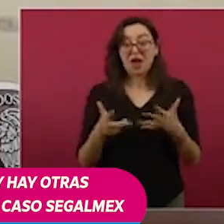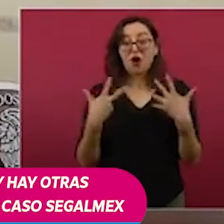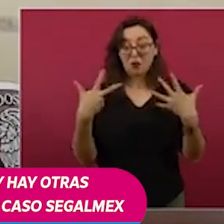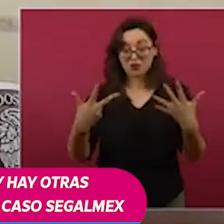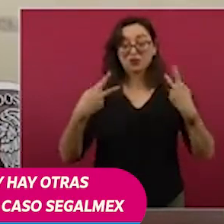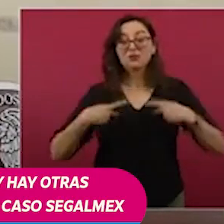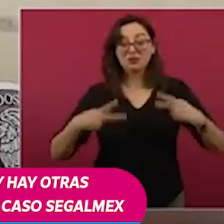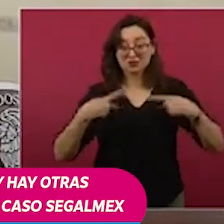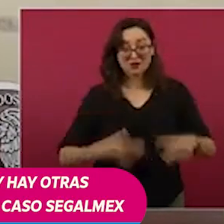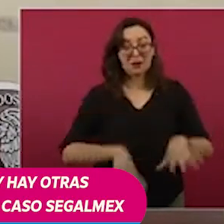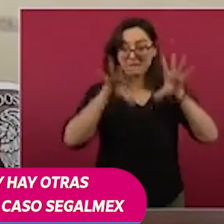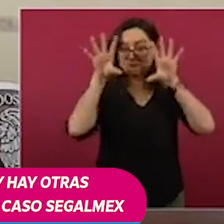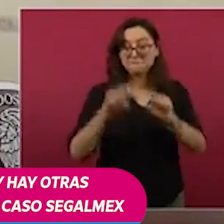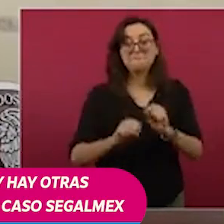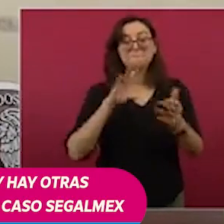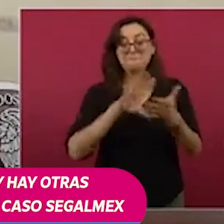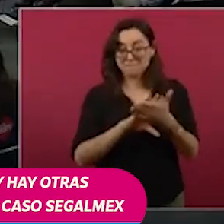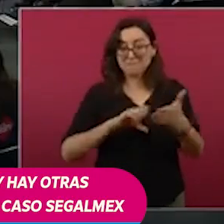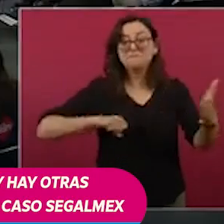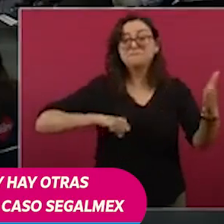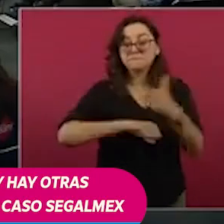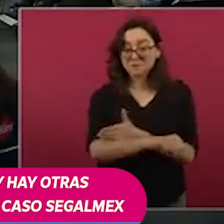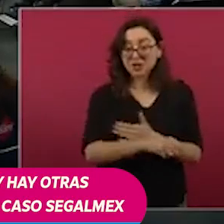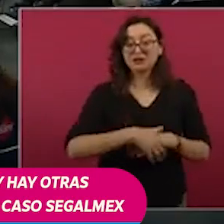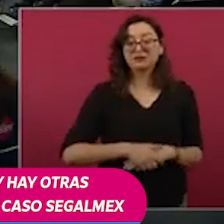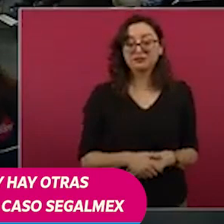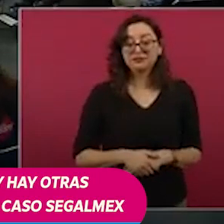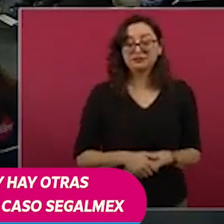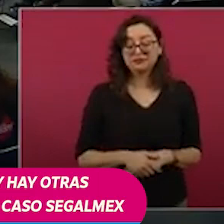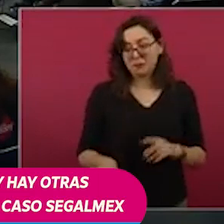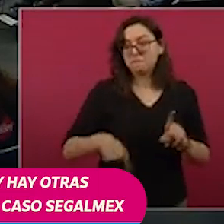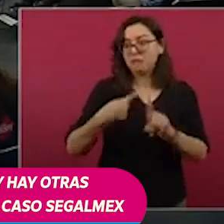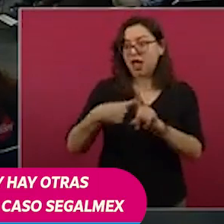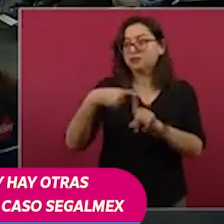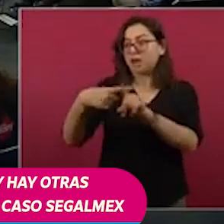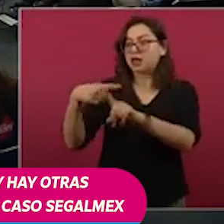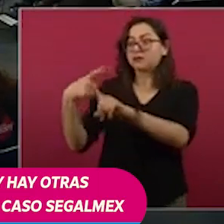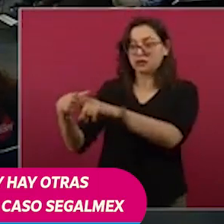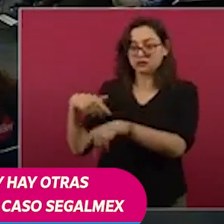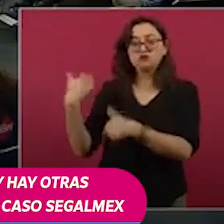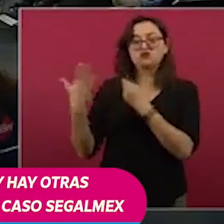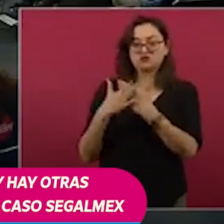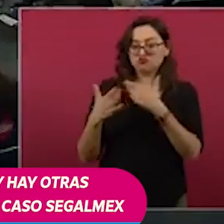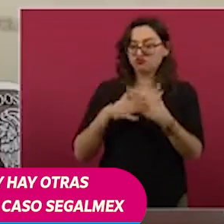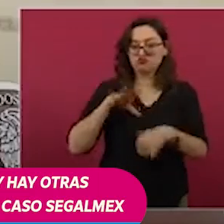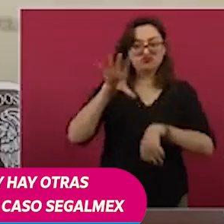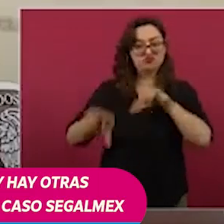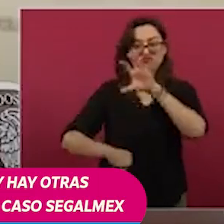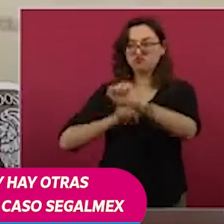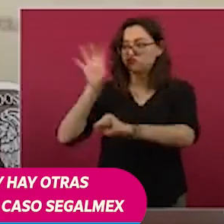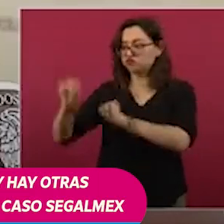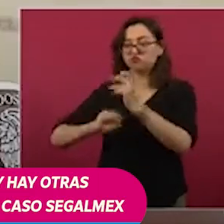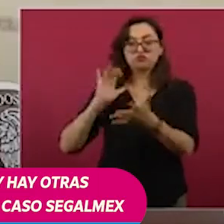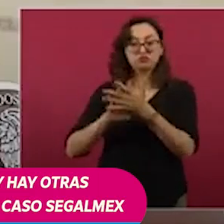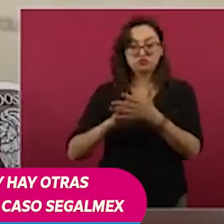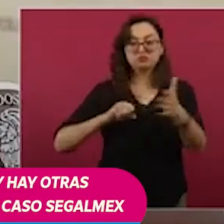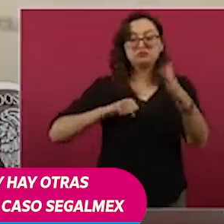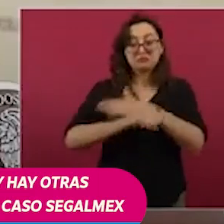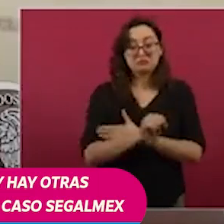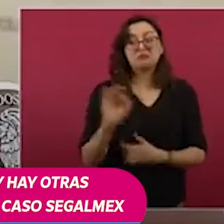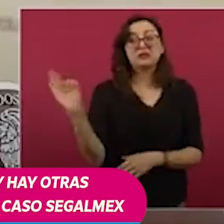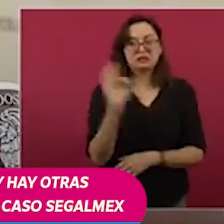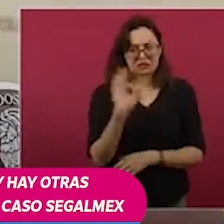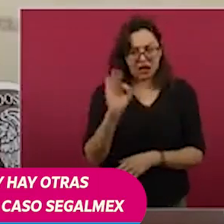y hay otras órdenes de aprehensión. Y es lo mismo, no hay impunidad,